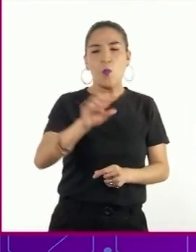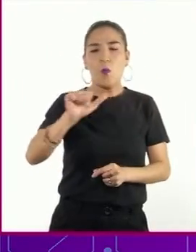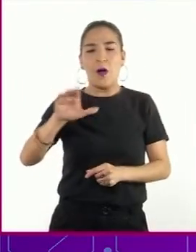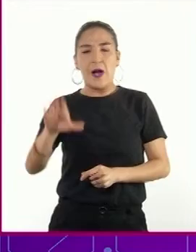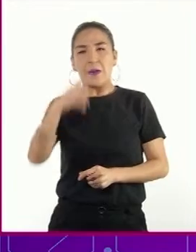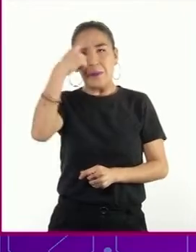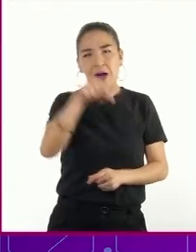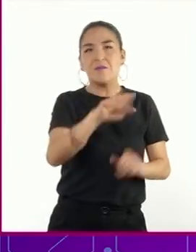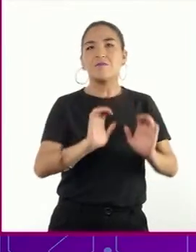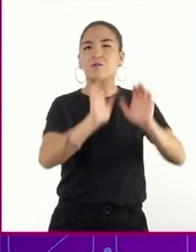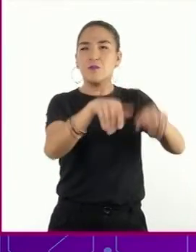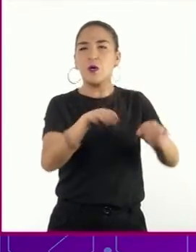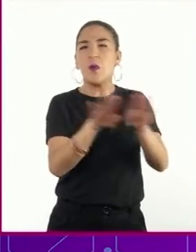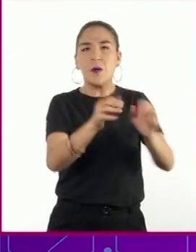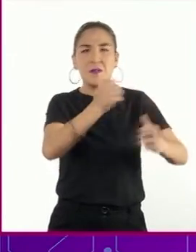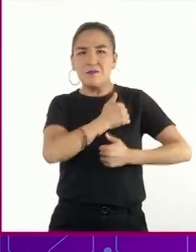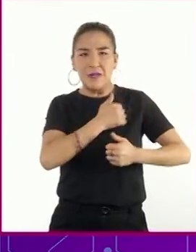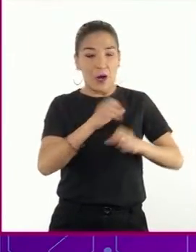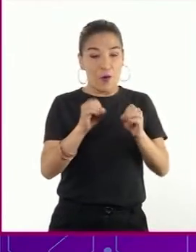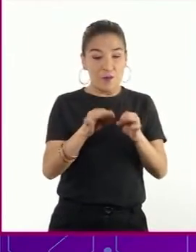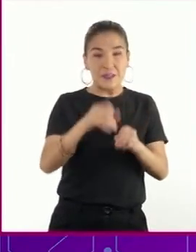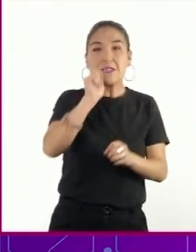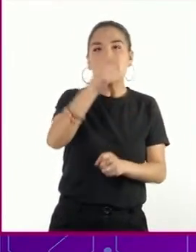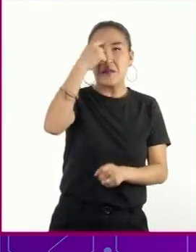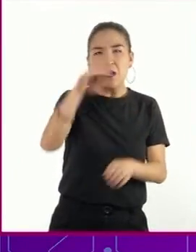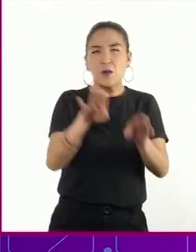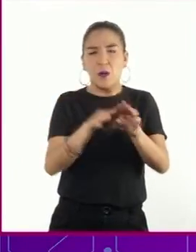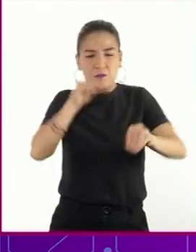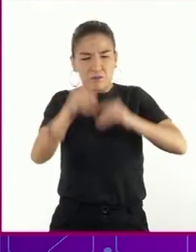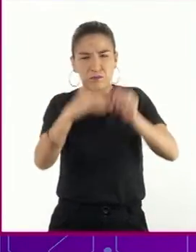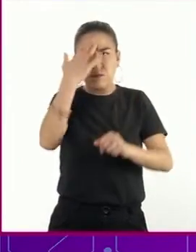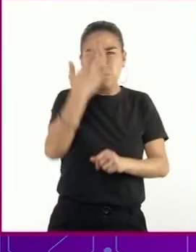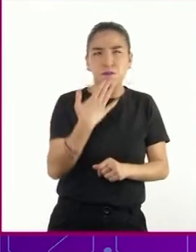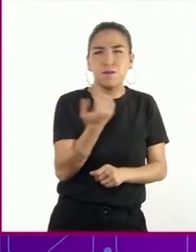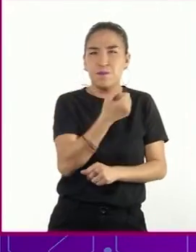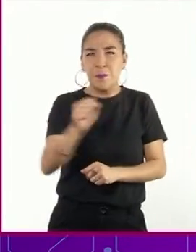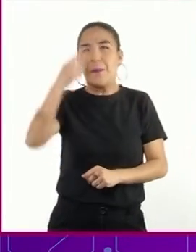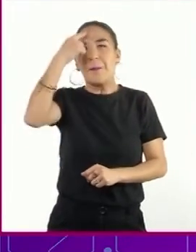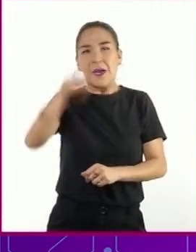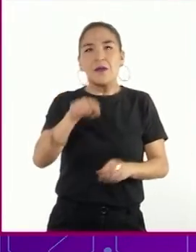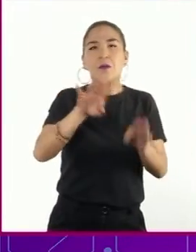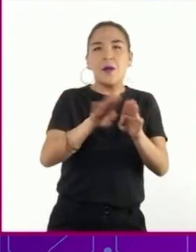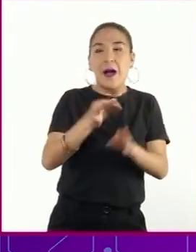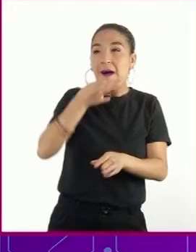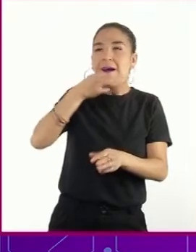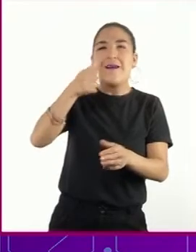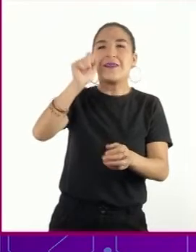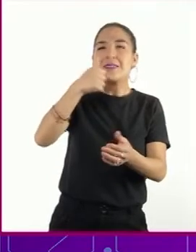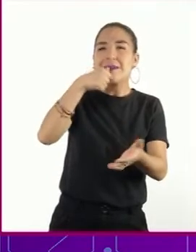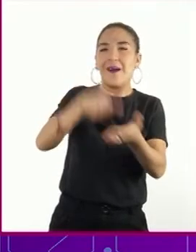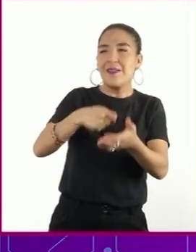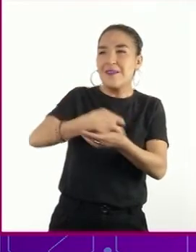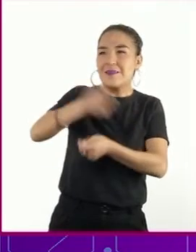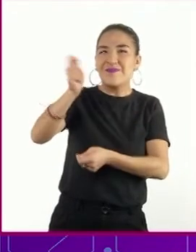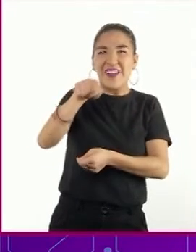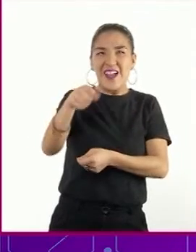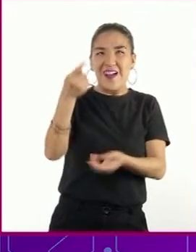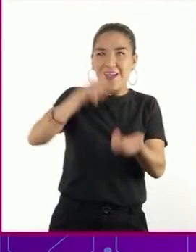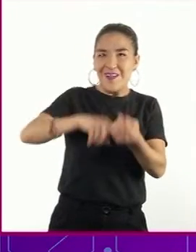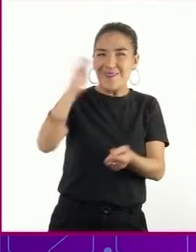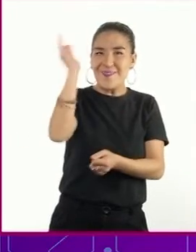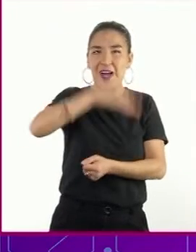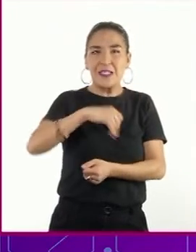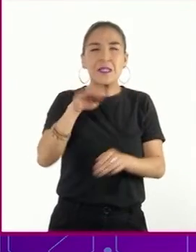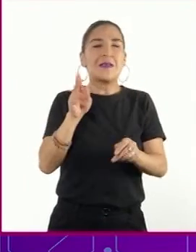participaron en la oficina de servicios estratégicos, donde una de sus misiones fue enviar cartas falsas, en las que se hacían